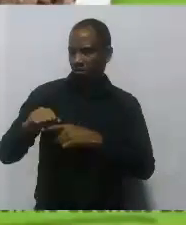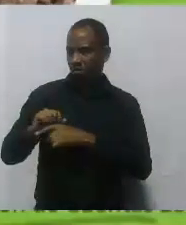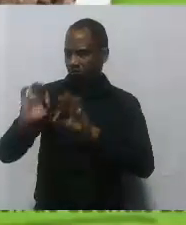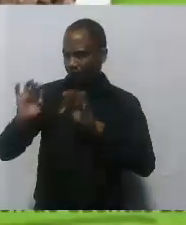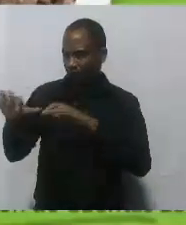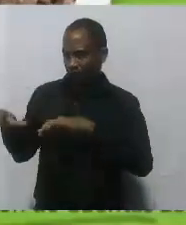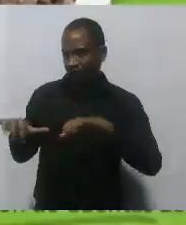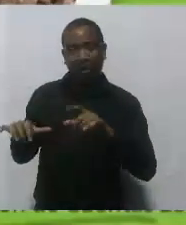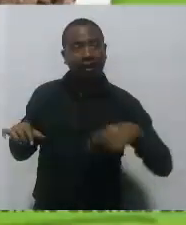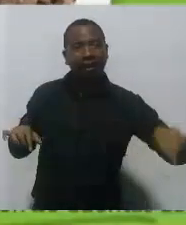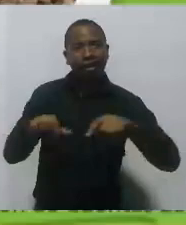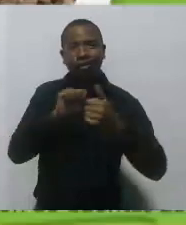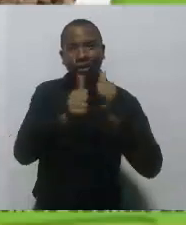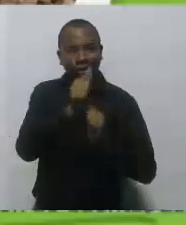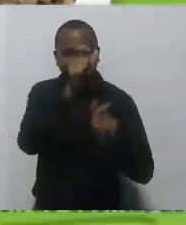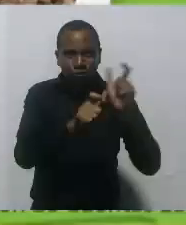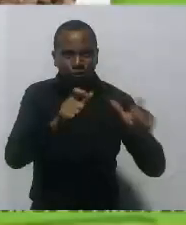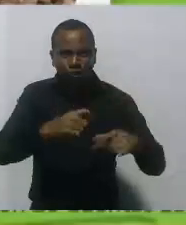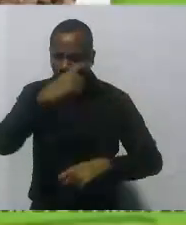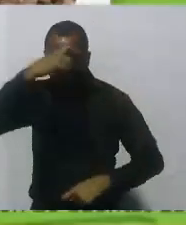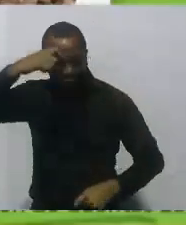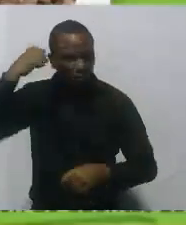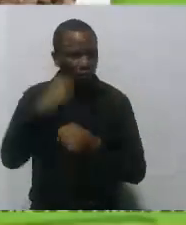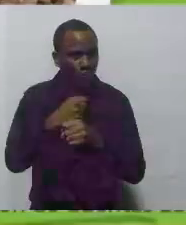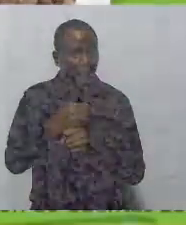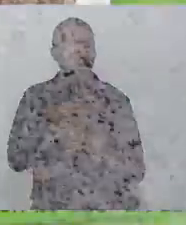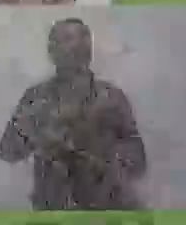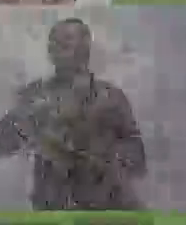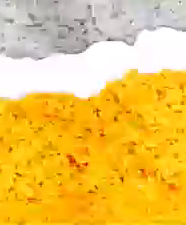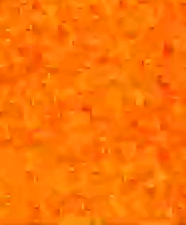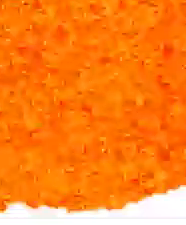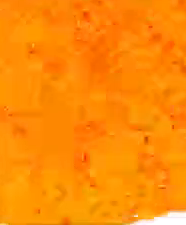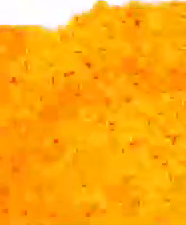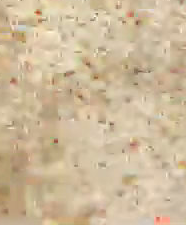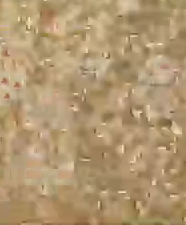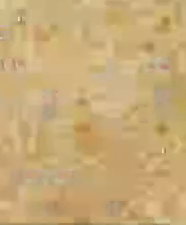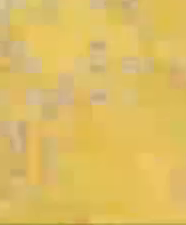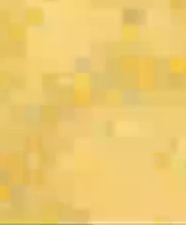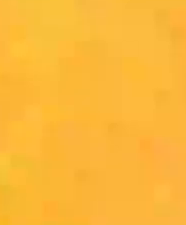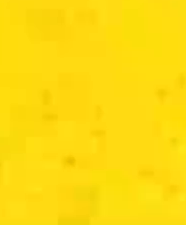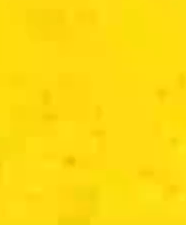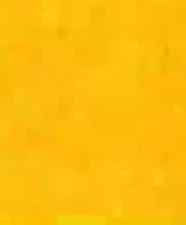llegue a los deportistas donde debe estar muchas gracias